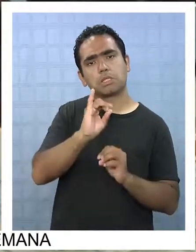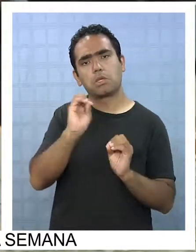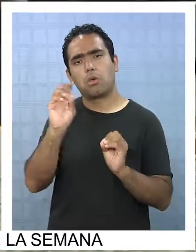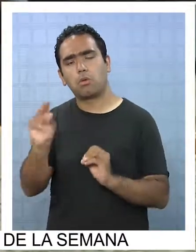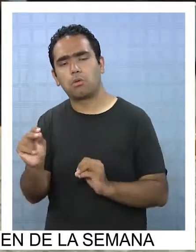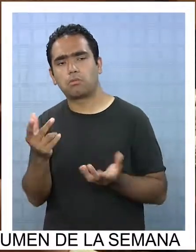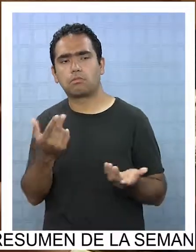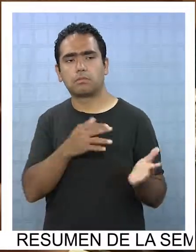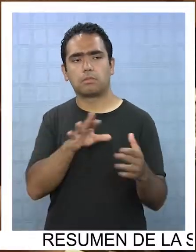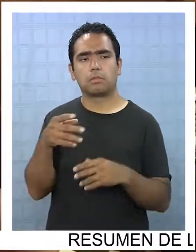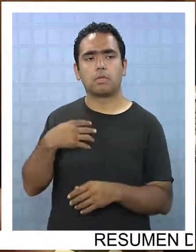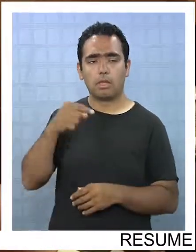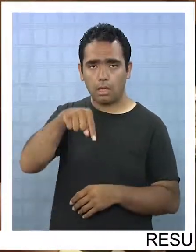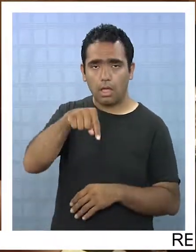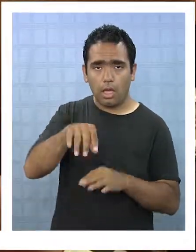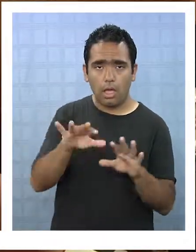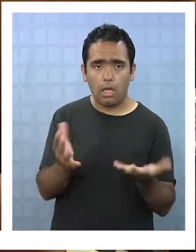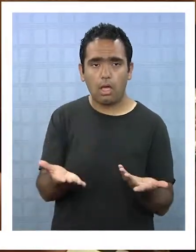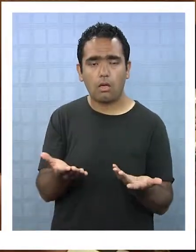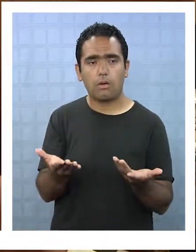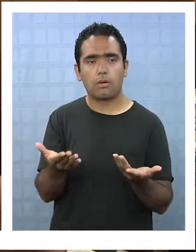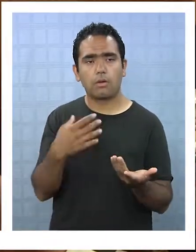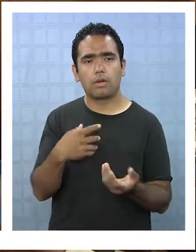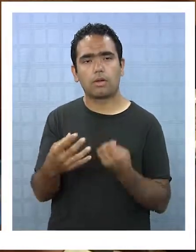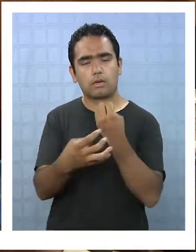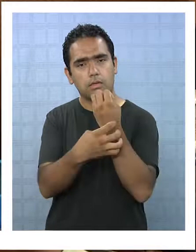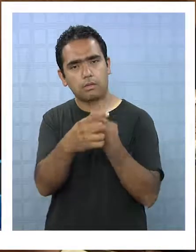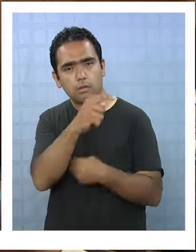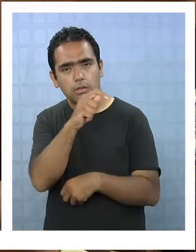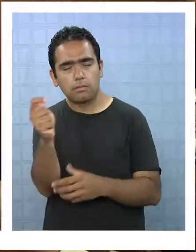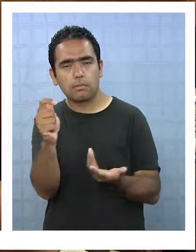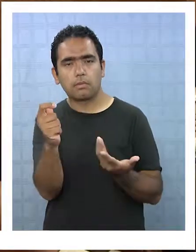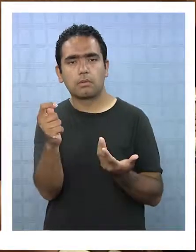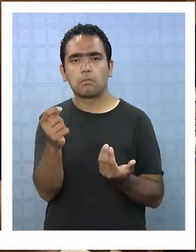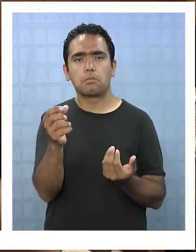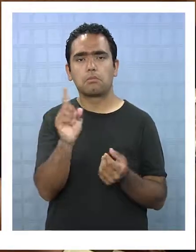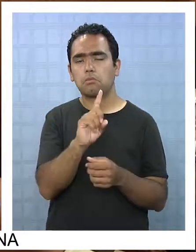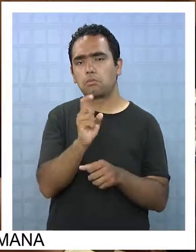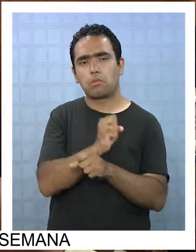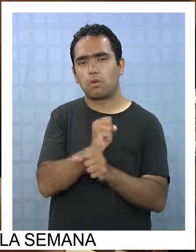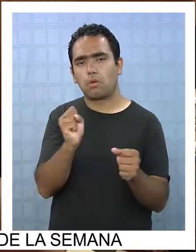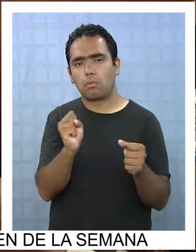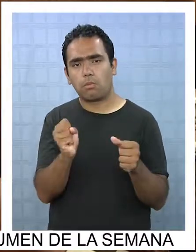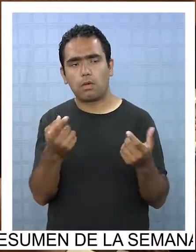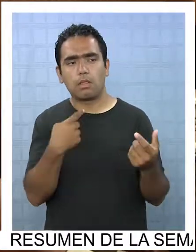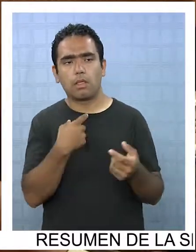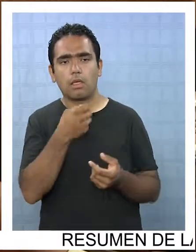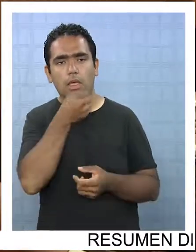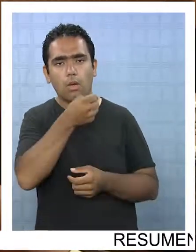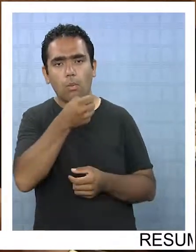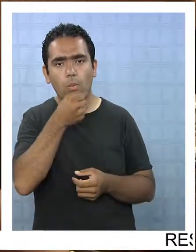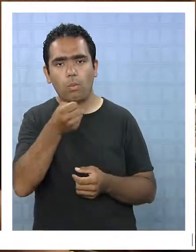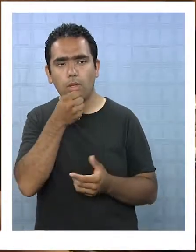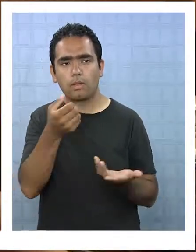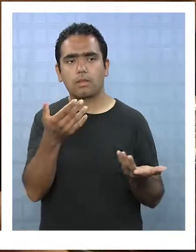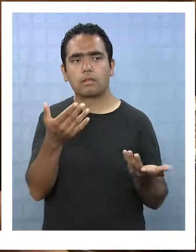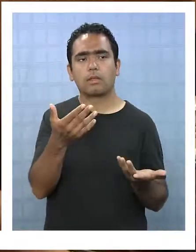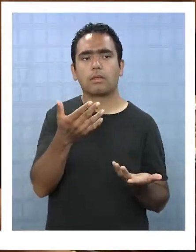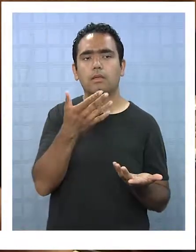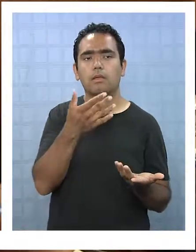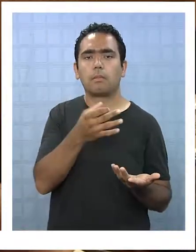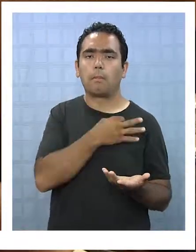del CERNAC. En este momento la región de Tarapacá no fue incorporada dentro de la encuesta, dentro de la salida del ministro EFE.